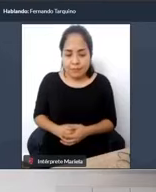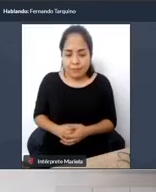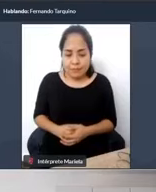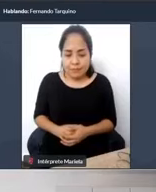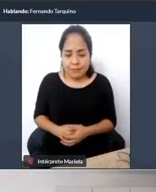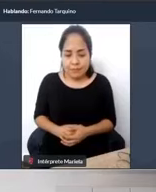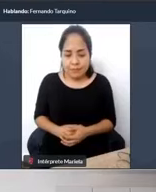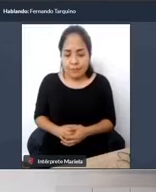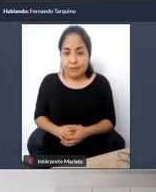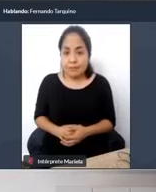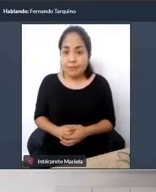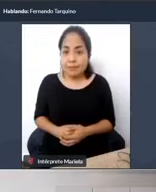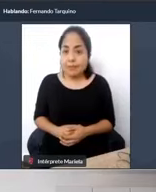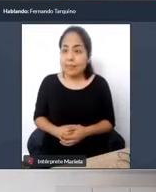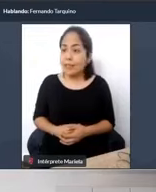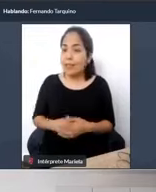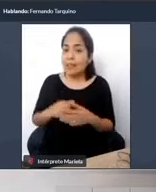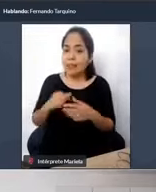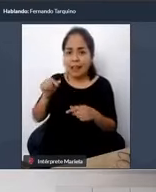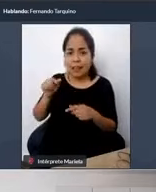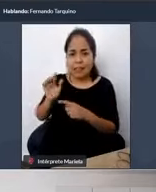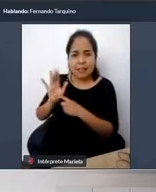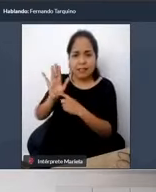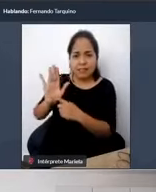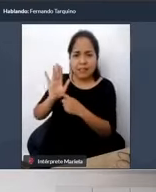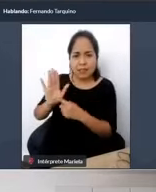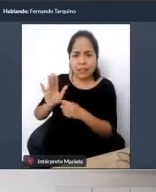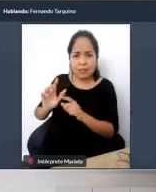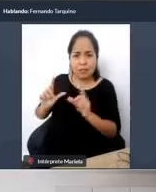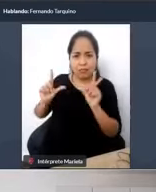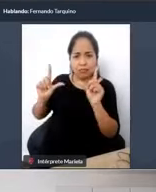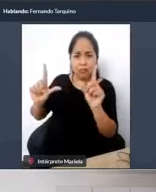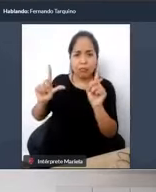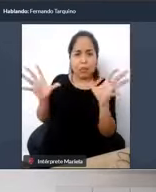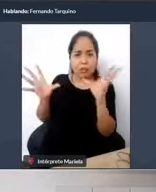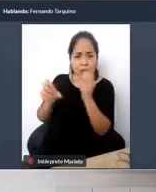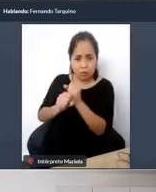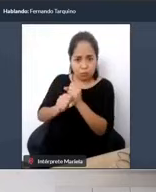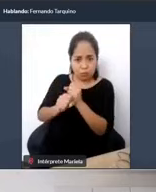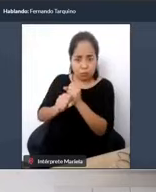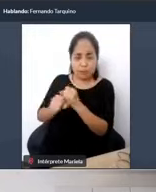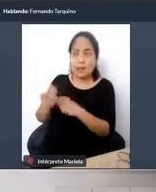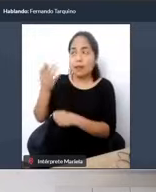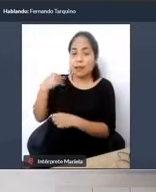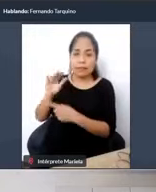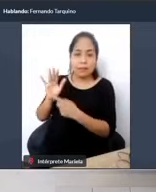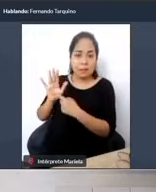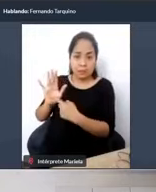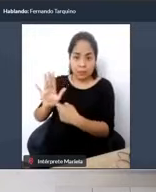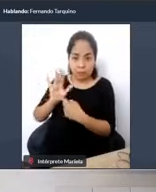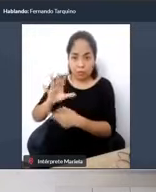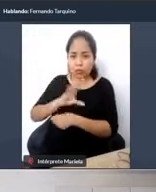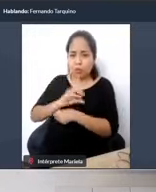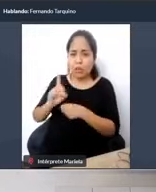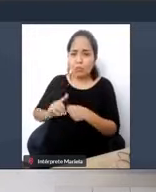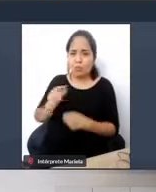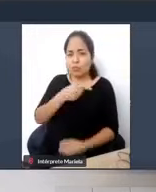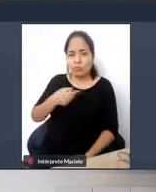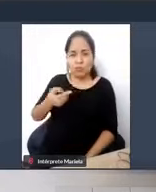este es un breve resumen sobre una presentación que he hecho también para Conades hace un par de semanas